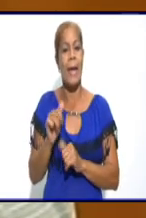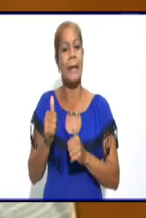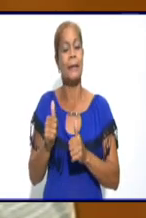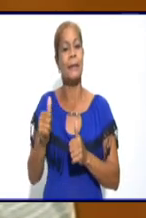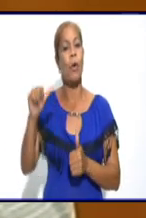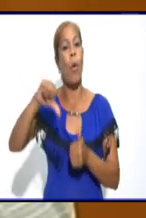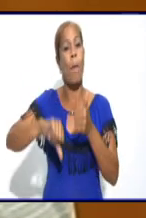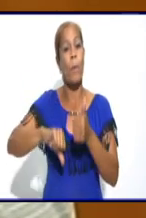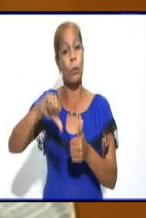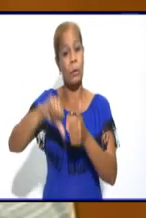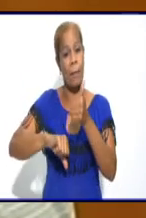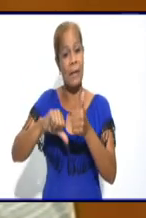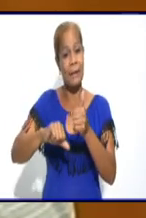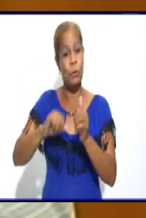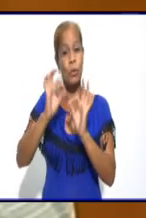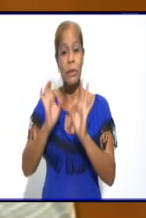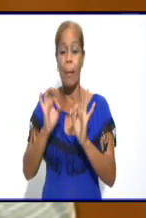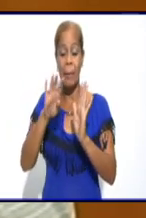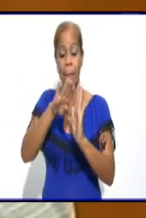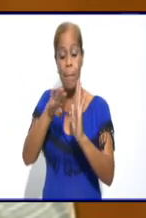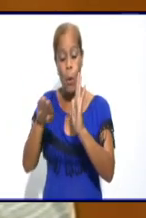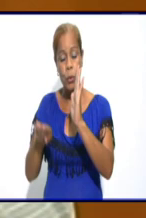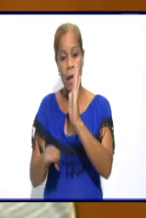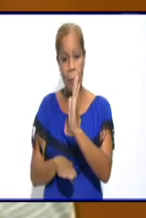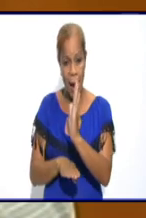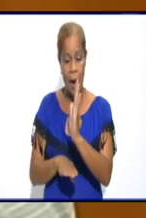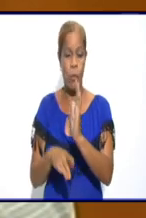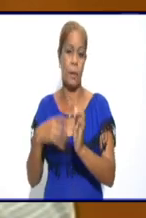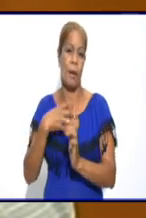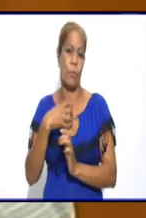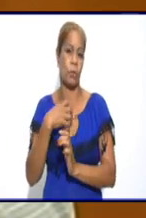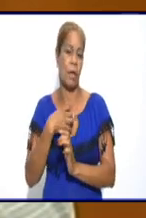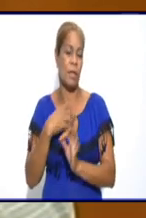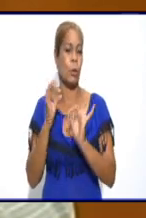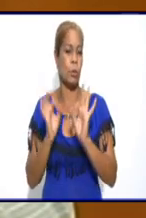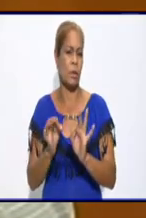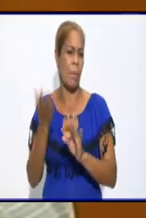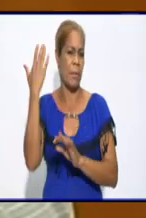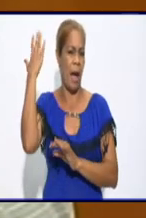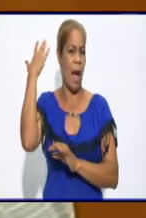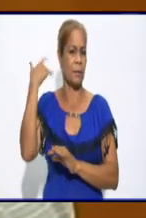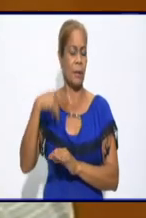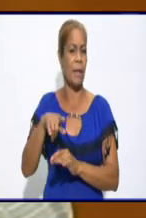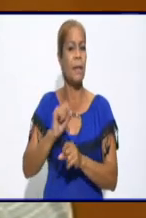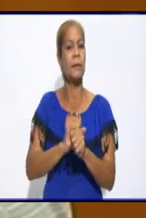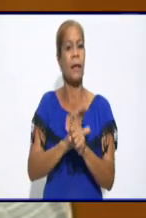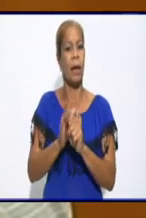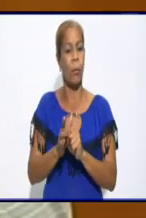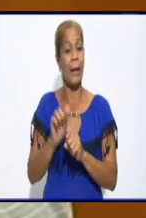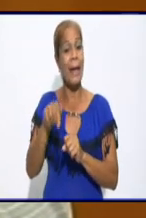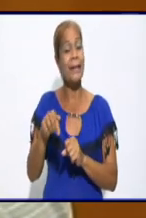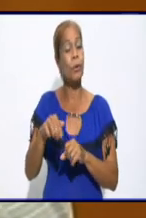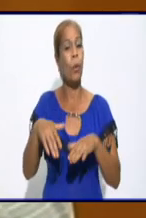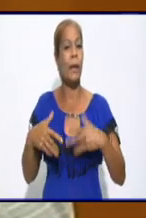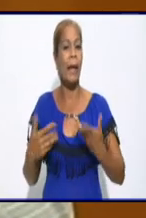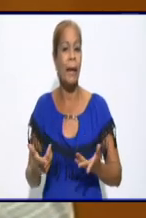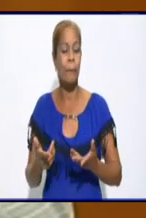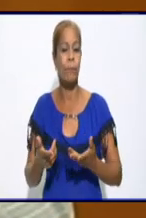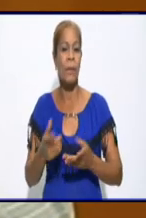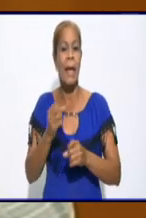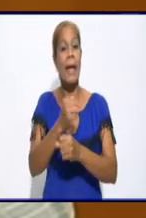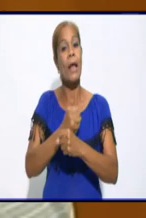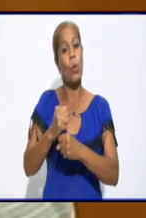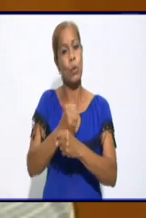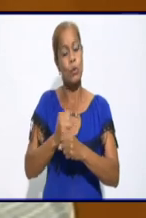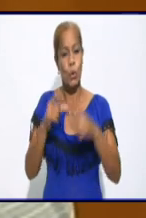de lo que hemos tenido históricamente, y esto puede tener la razón del uso del nasobuco y de algunas medidas que sí han dado resultado.